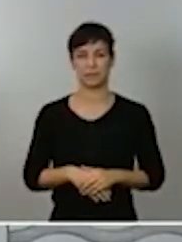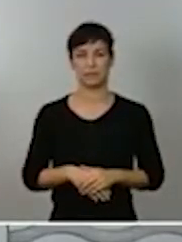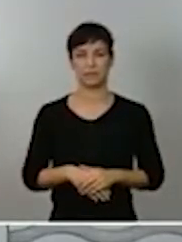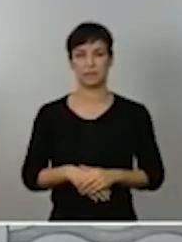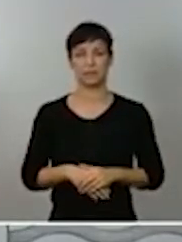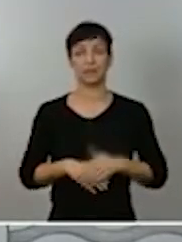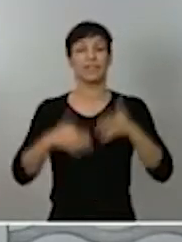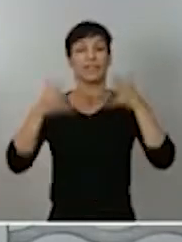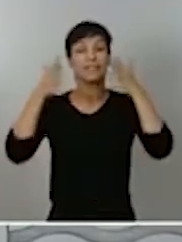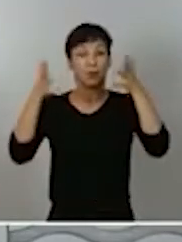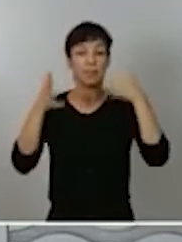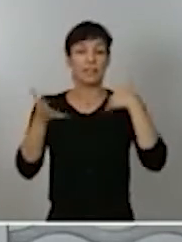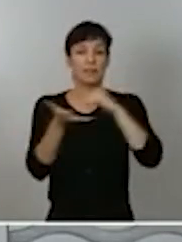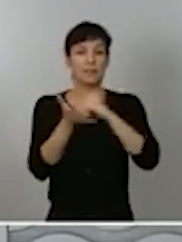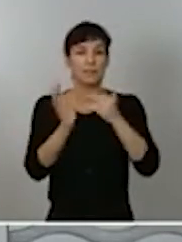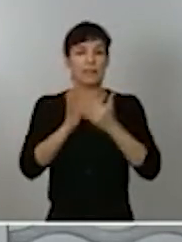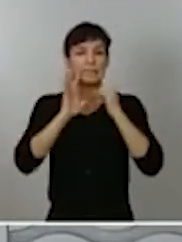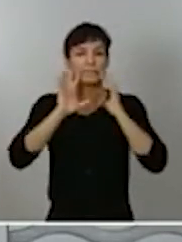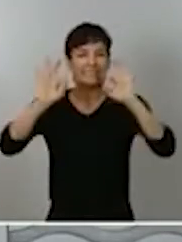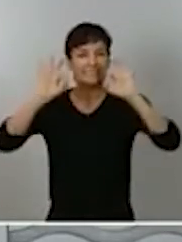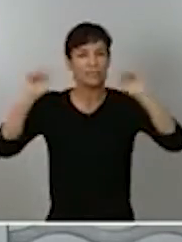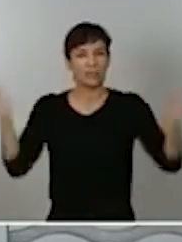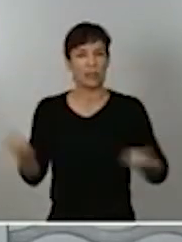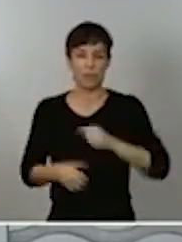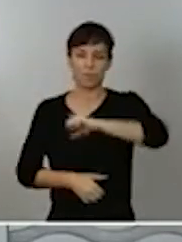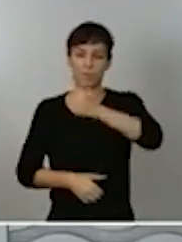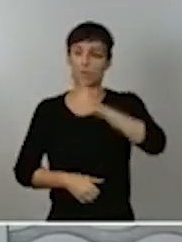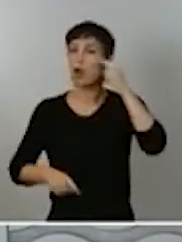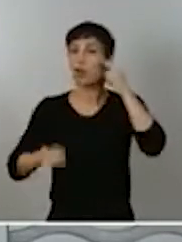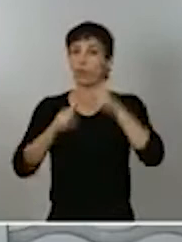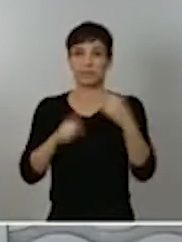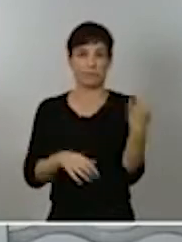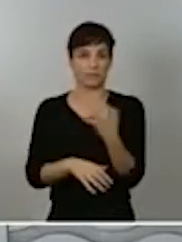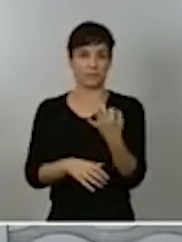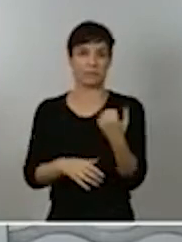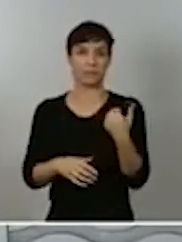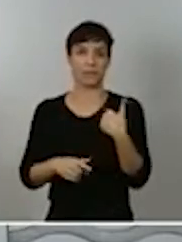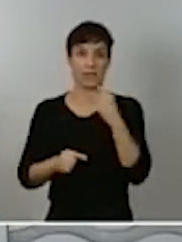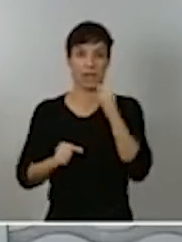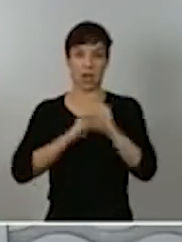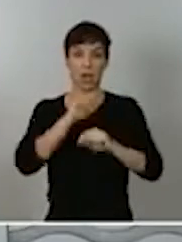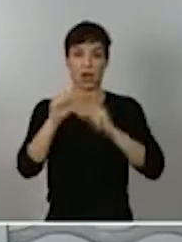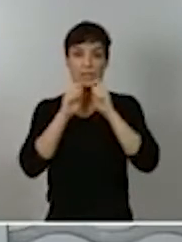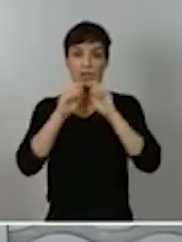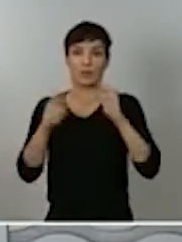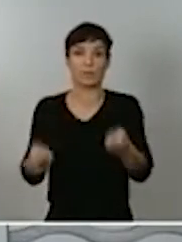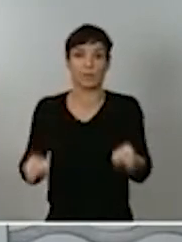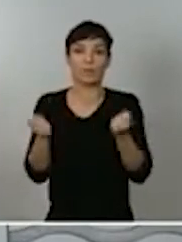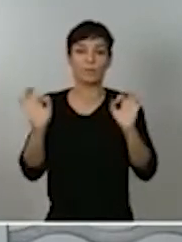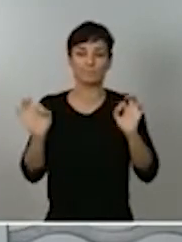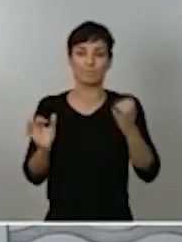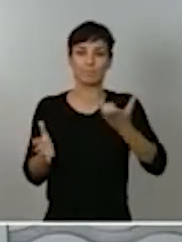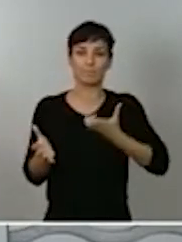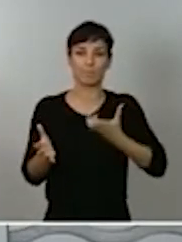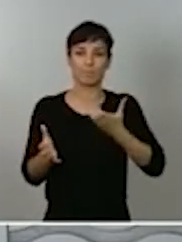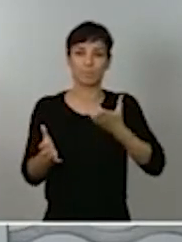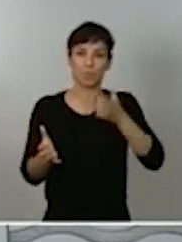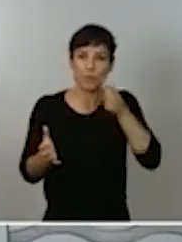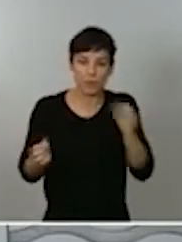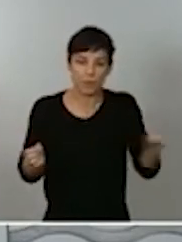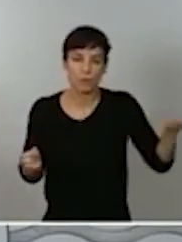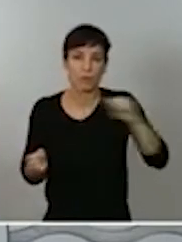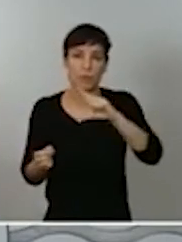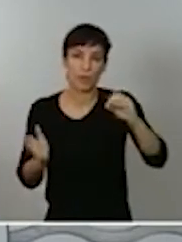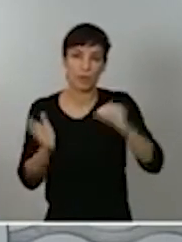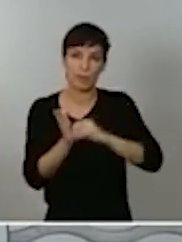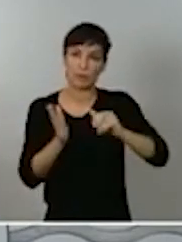aprueben planes especiales de actuación para controlar la expansión de los contagios en aquellos municipios de menos de 100.000 habitantes, donde también